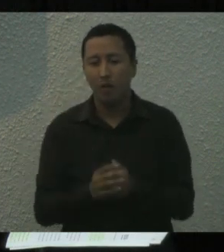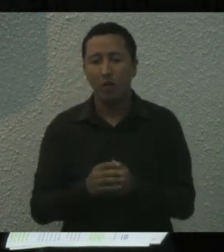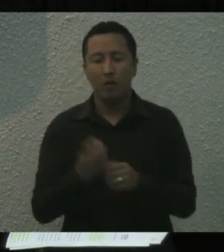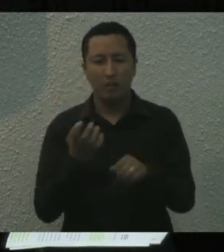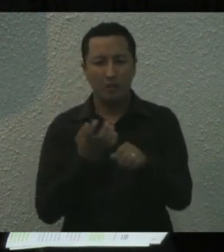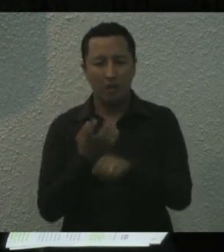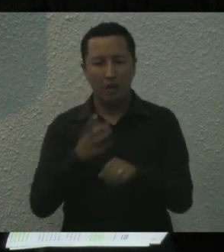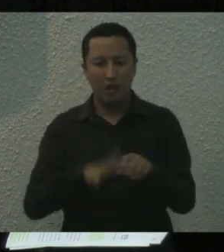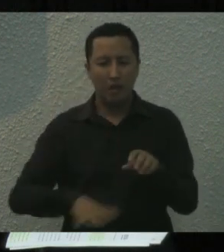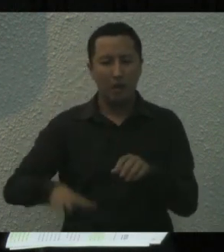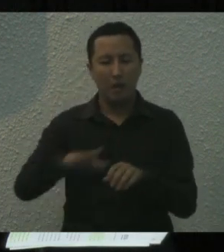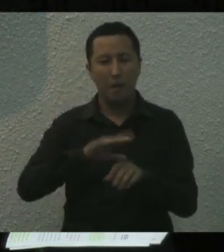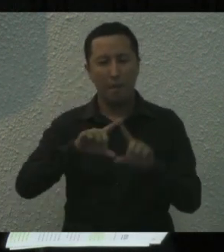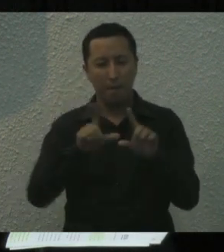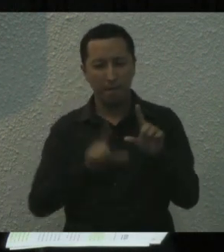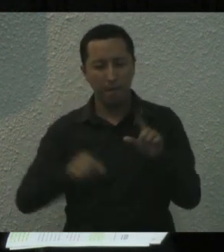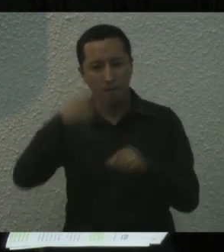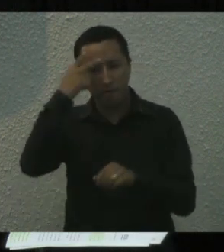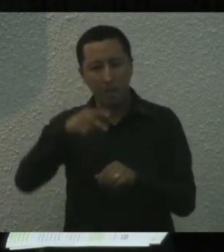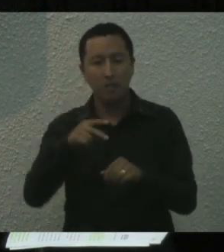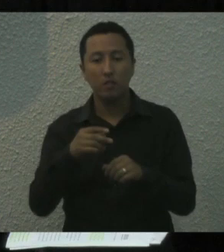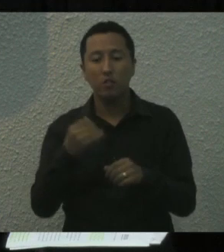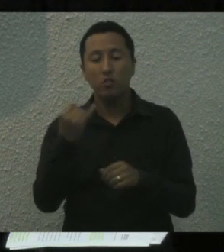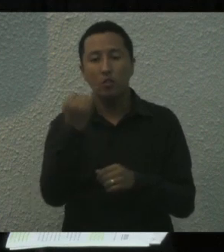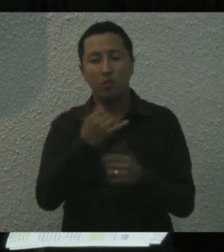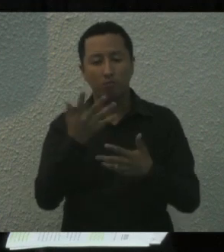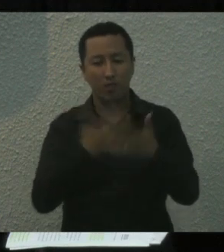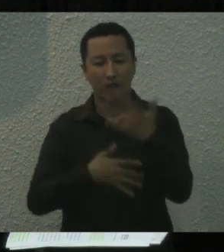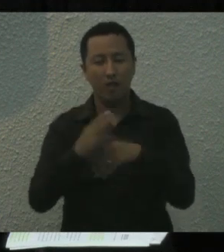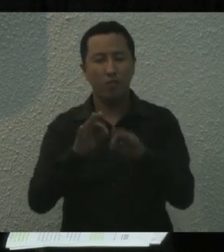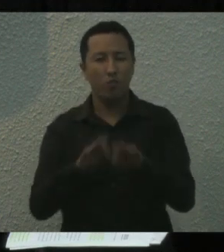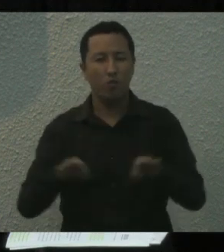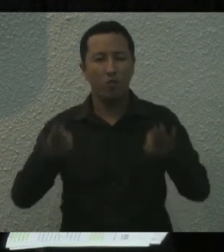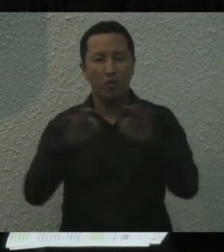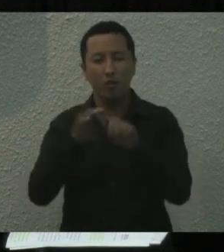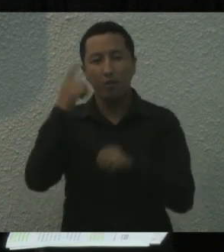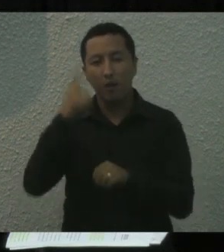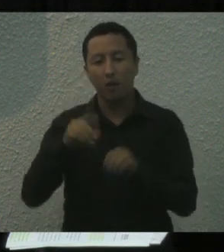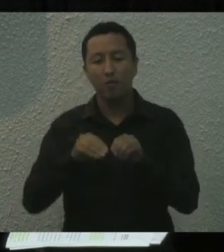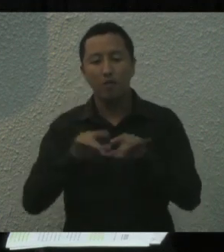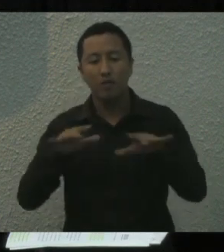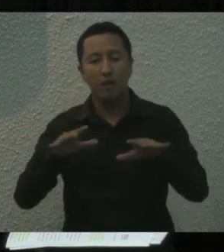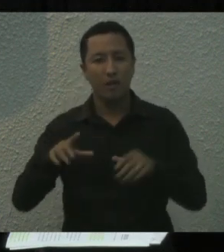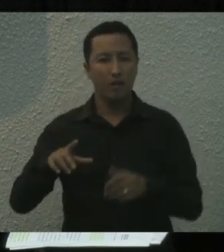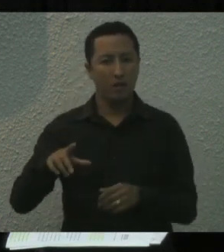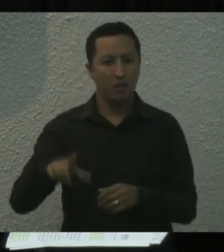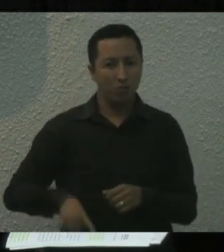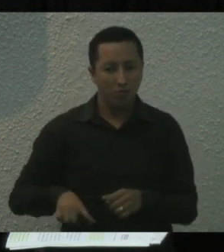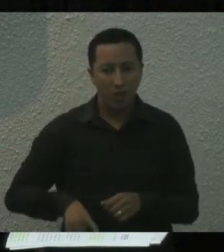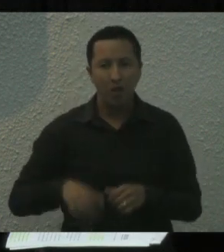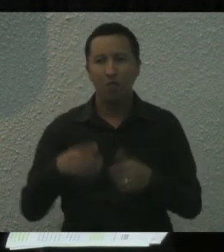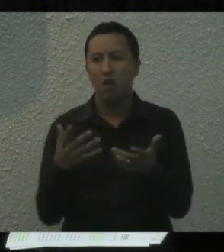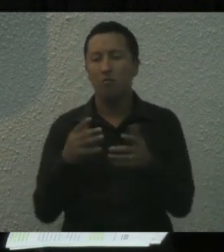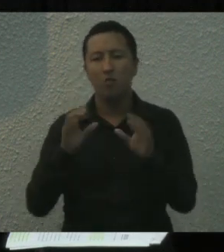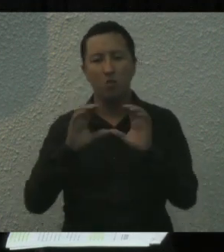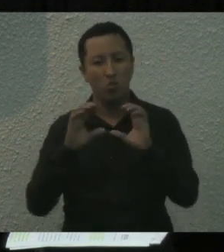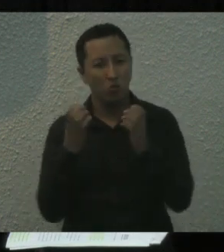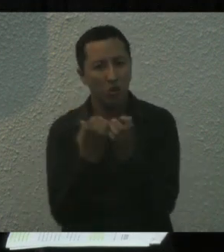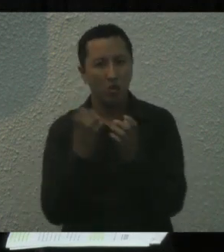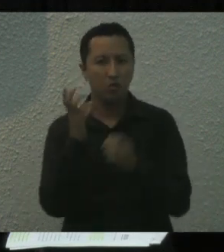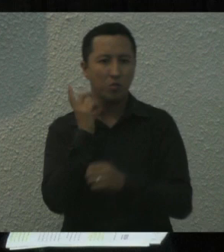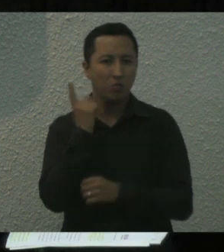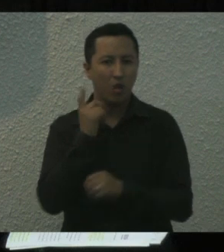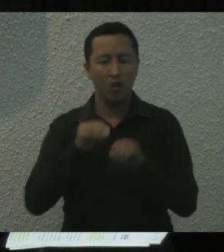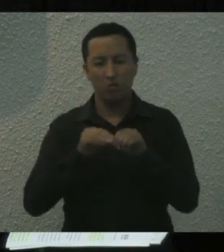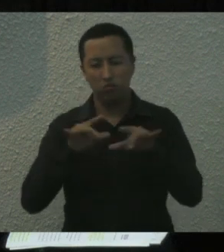lengua es de suma importancia para que los mensajes gubernamentales y en el propio Congreso de la Unión se utilice como una forma de promover la